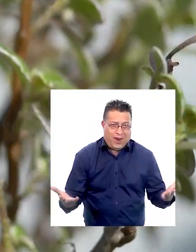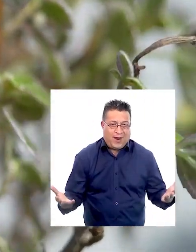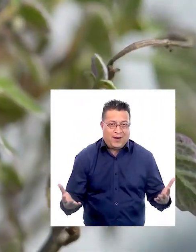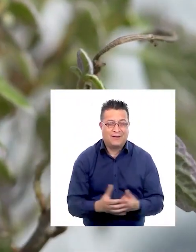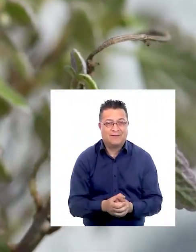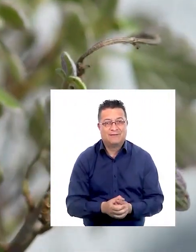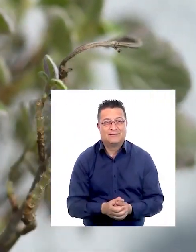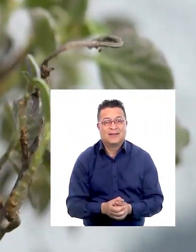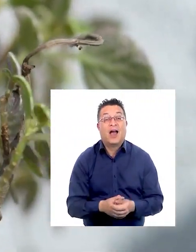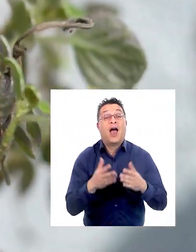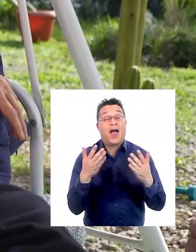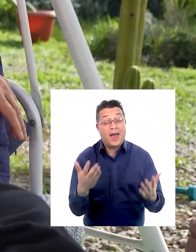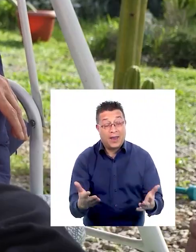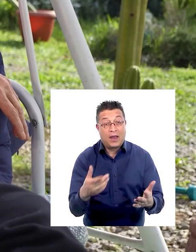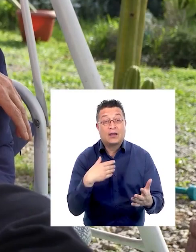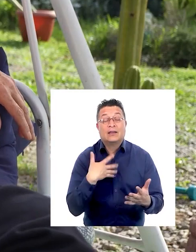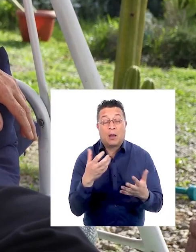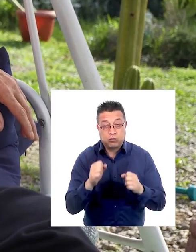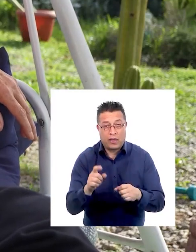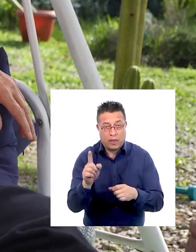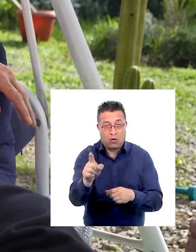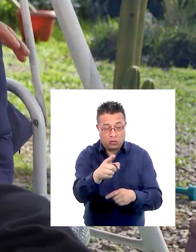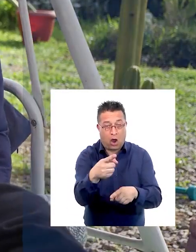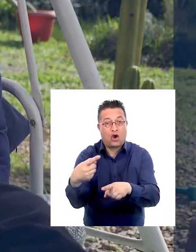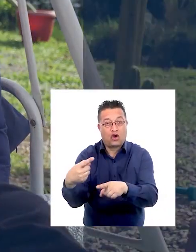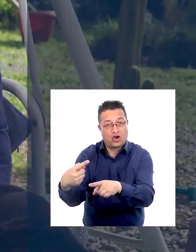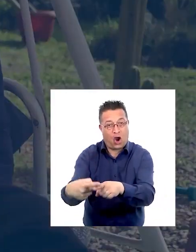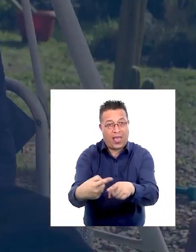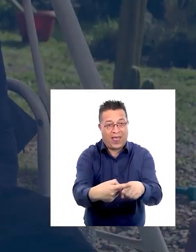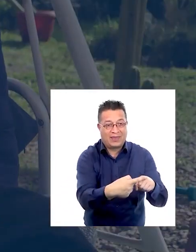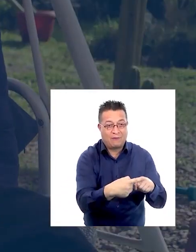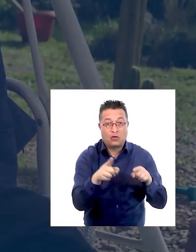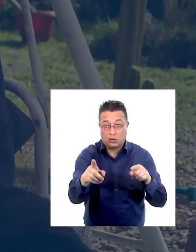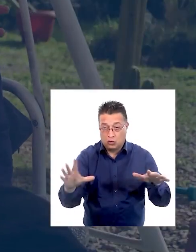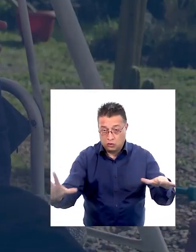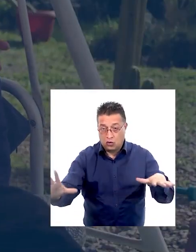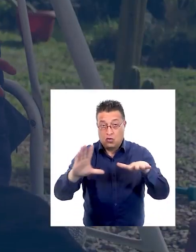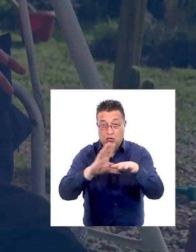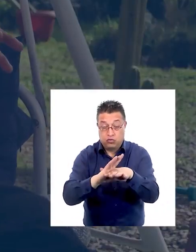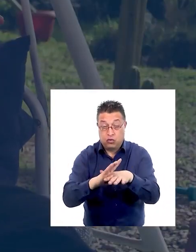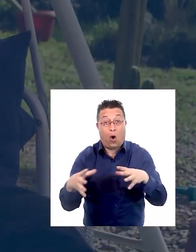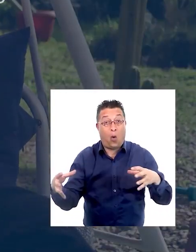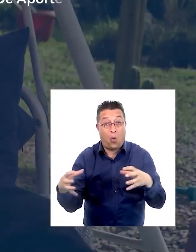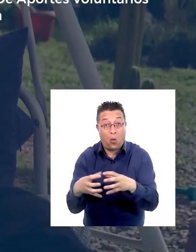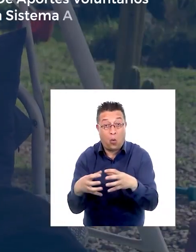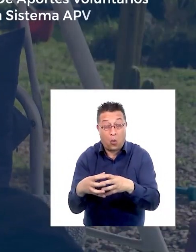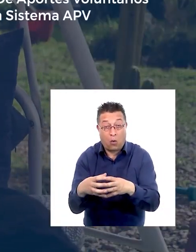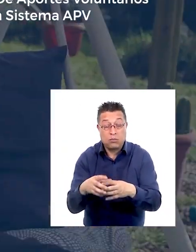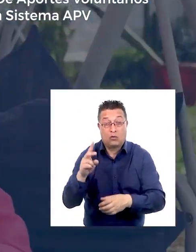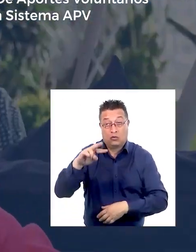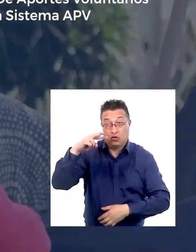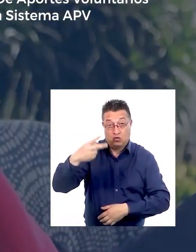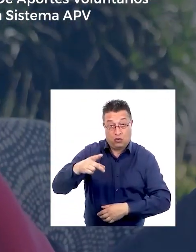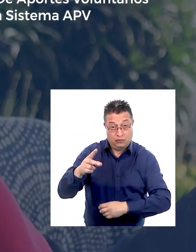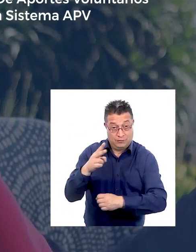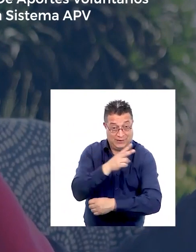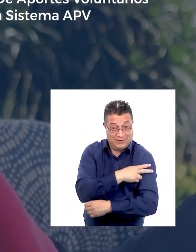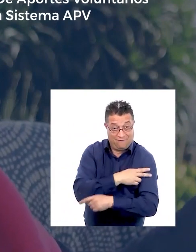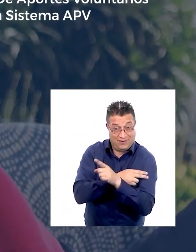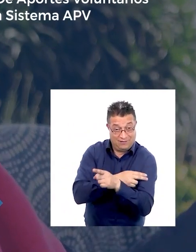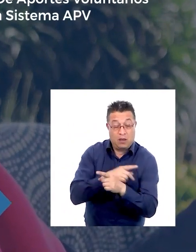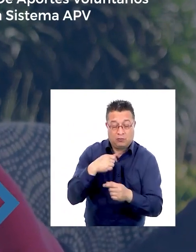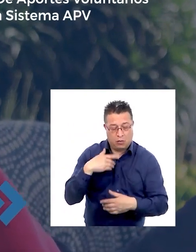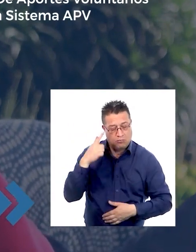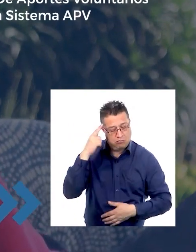Pueden hacer ustedes esto en forma colectiva. Ustedes se juntan como grupo con su patrón y deciden